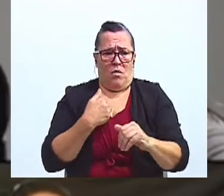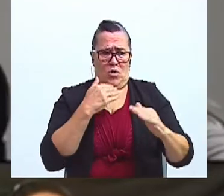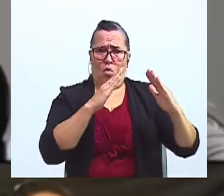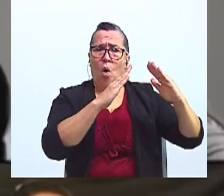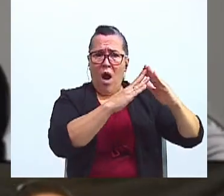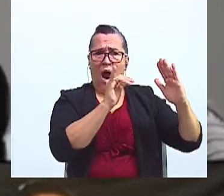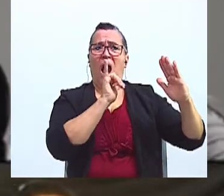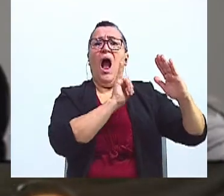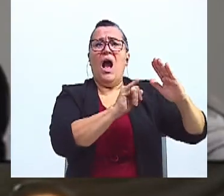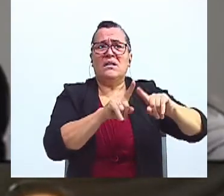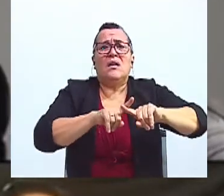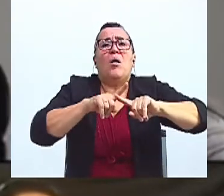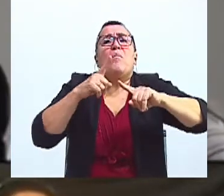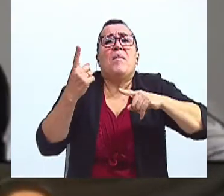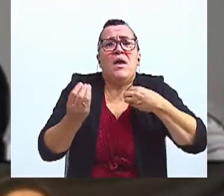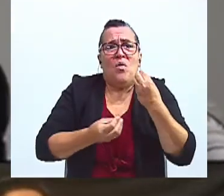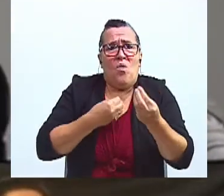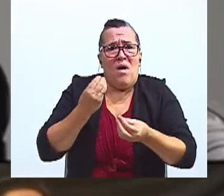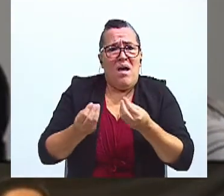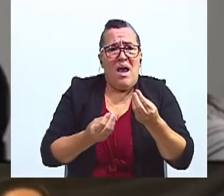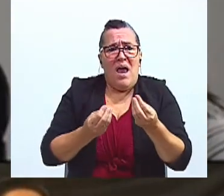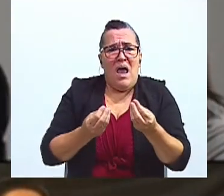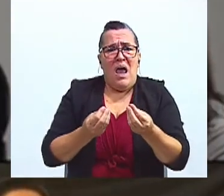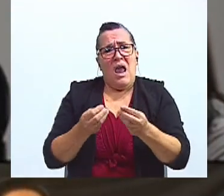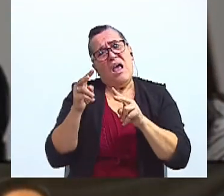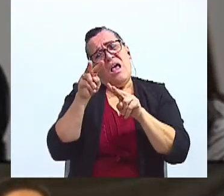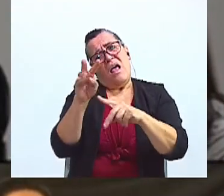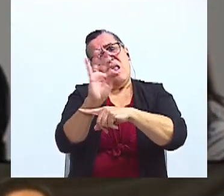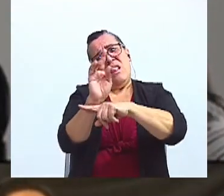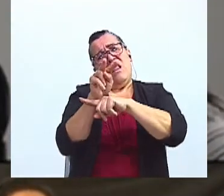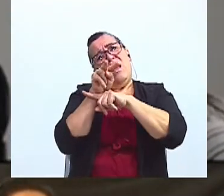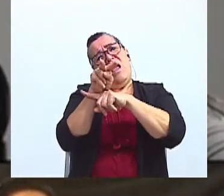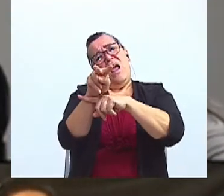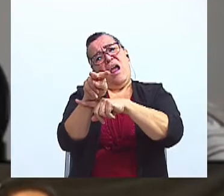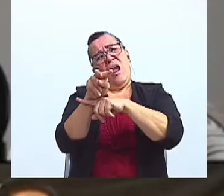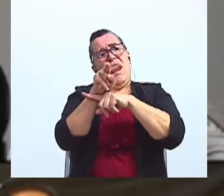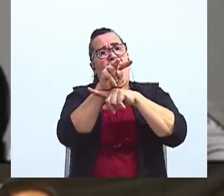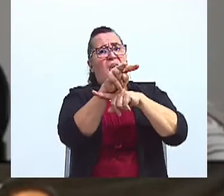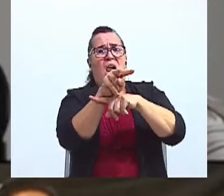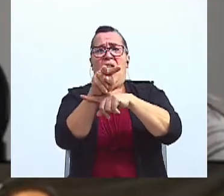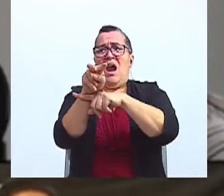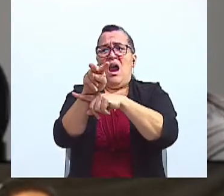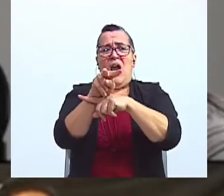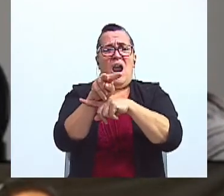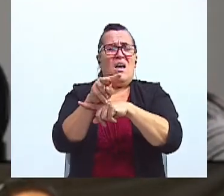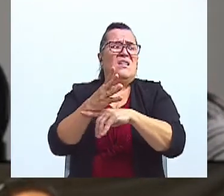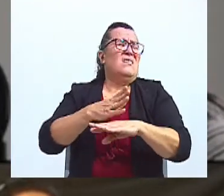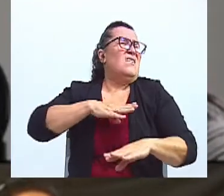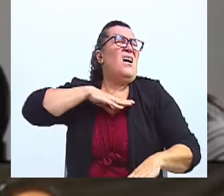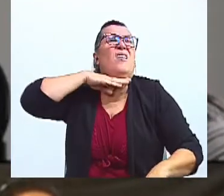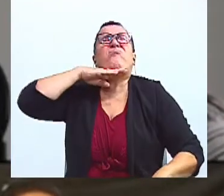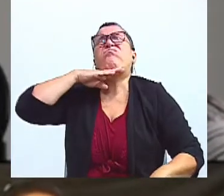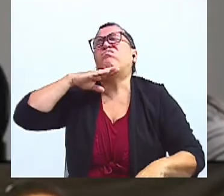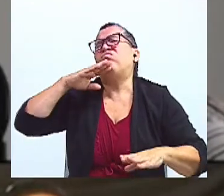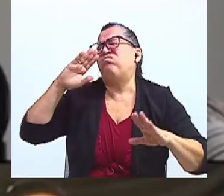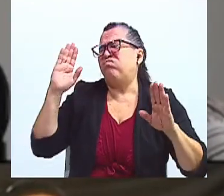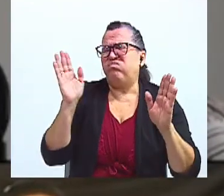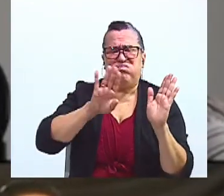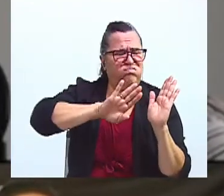en casa, pero estoy harta de mirarnos detrás de la pantalla